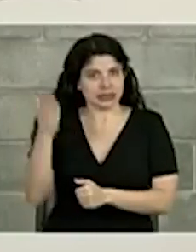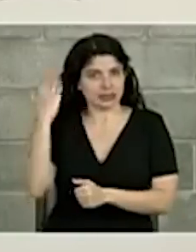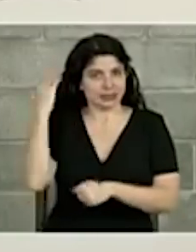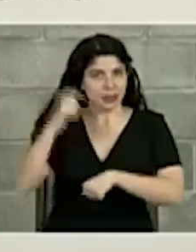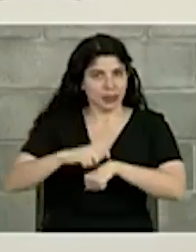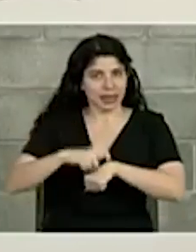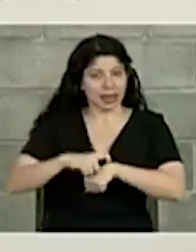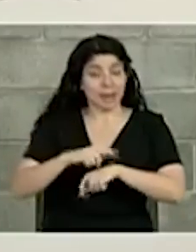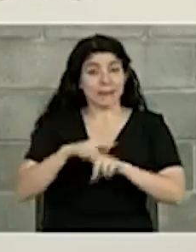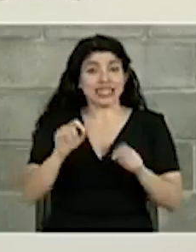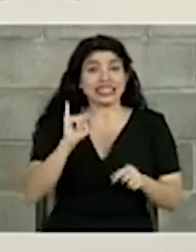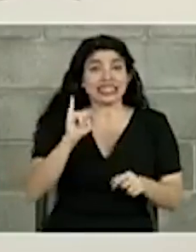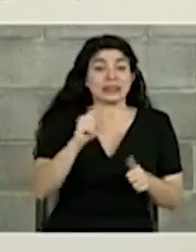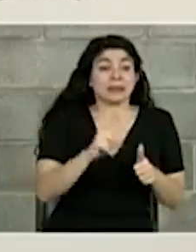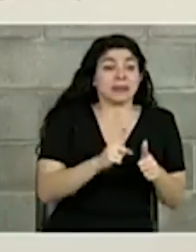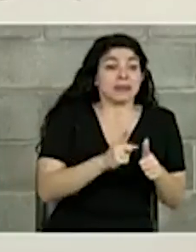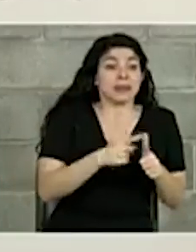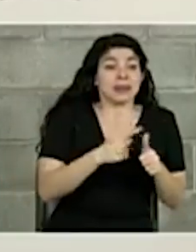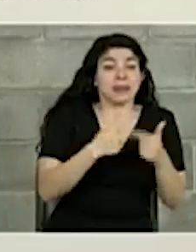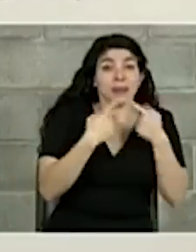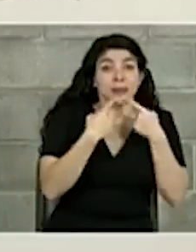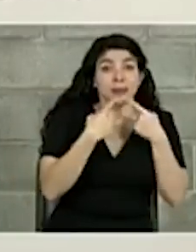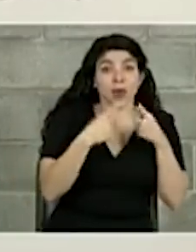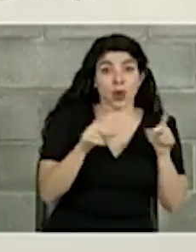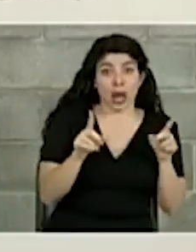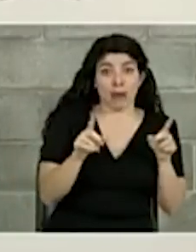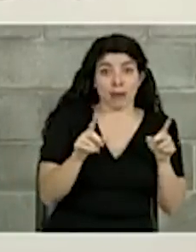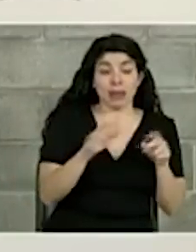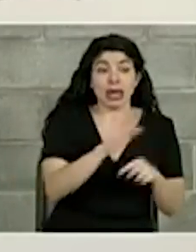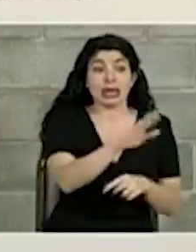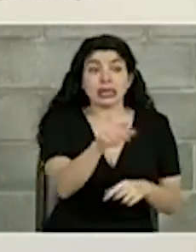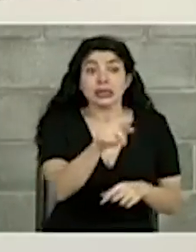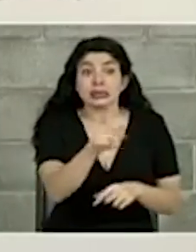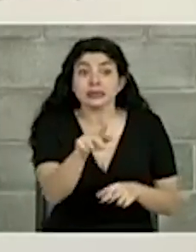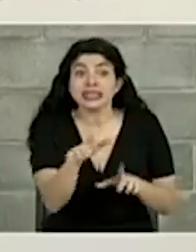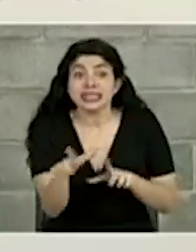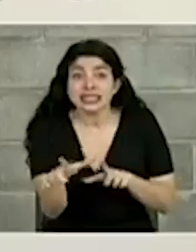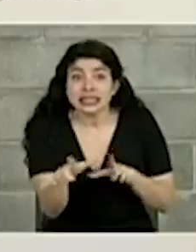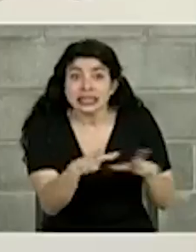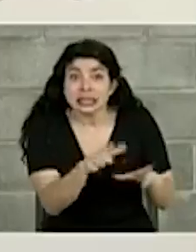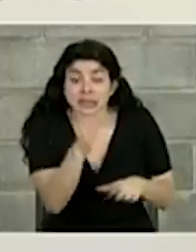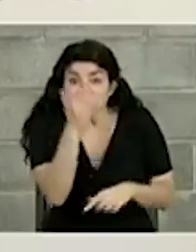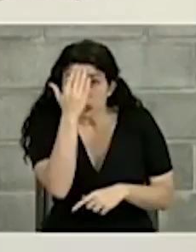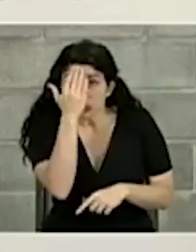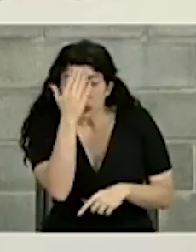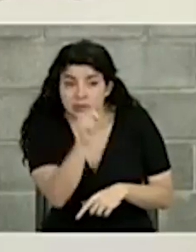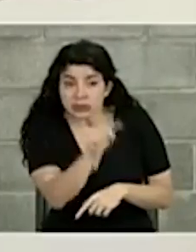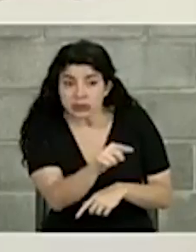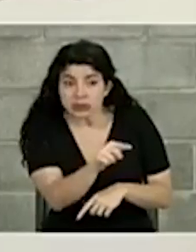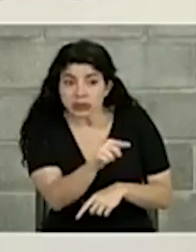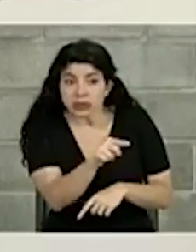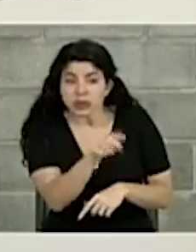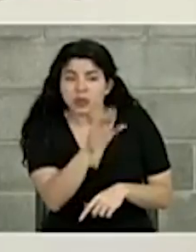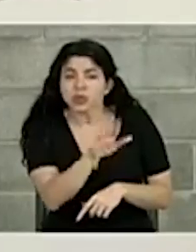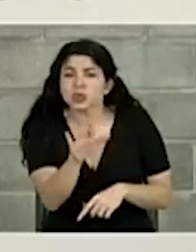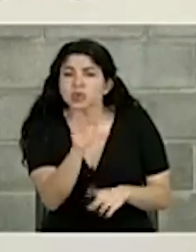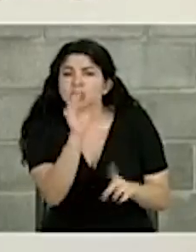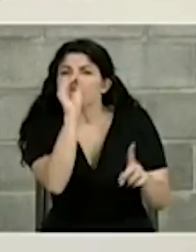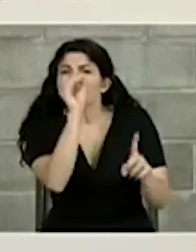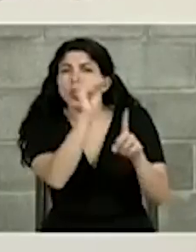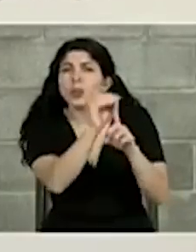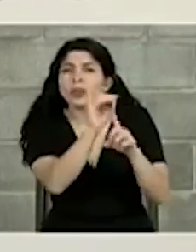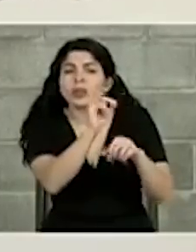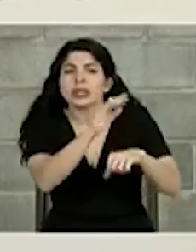Pero si la primer proclama era decir estemos listos y lo que buscaba era